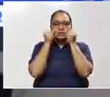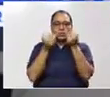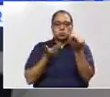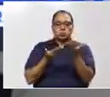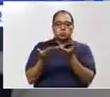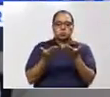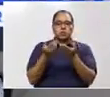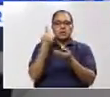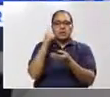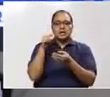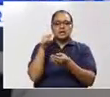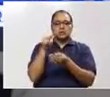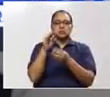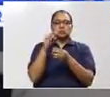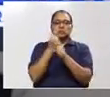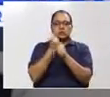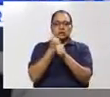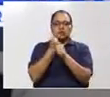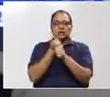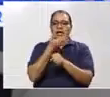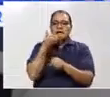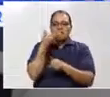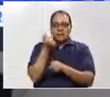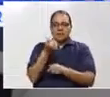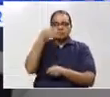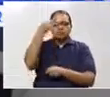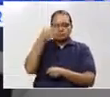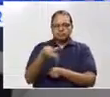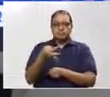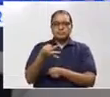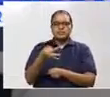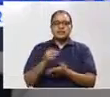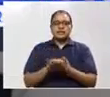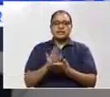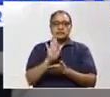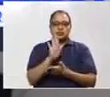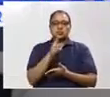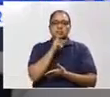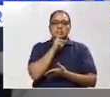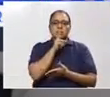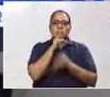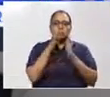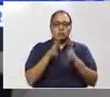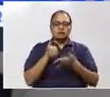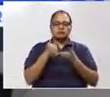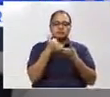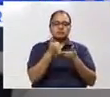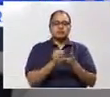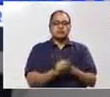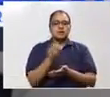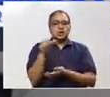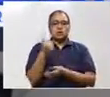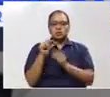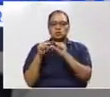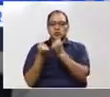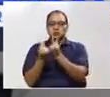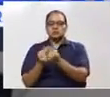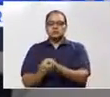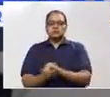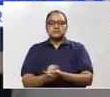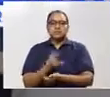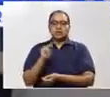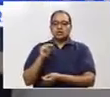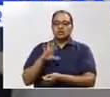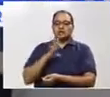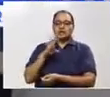ellos puedan desarrollar su trabajo con mucha mayor eficiencia en función del pueblo hondureño. El otro sector es el sector informal